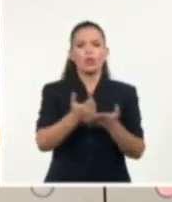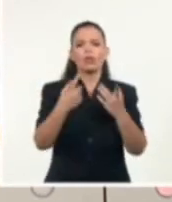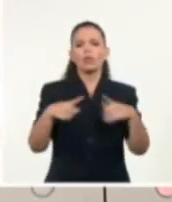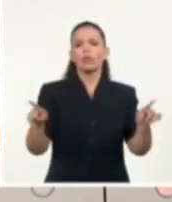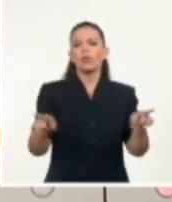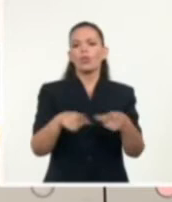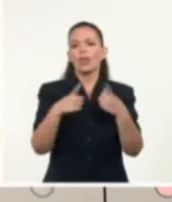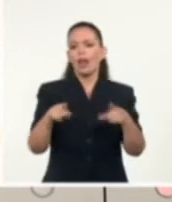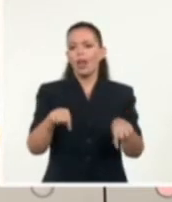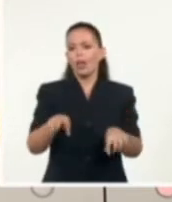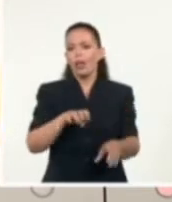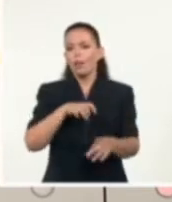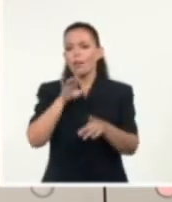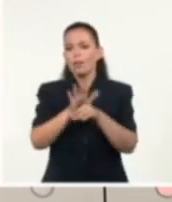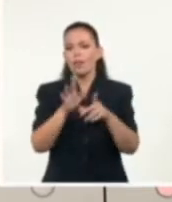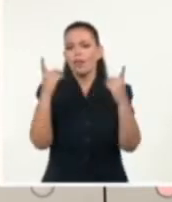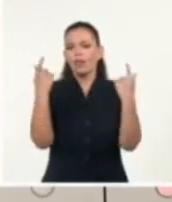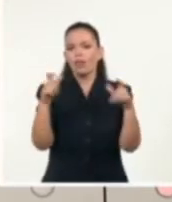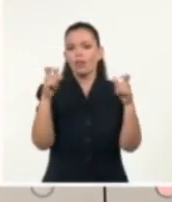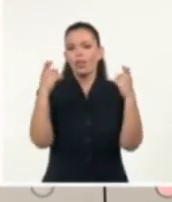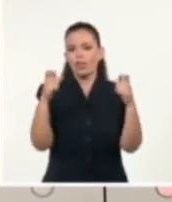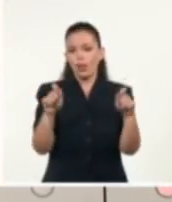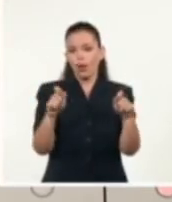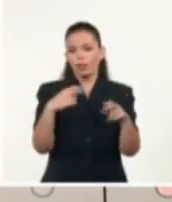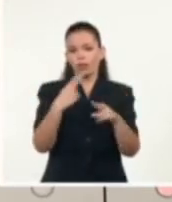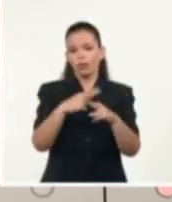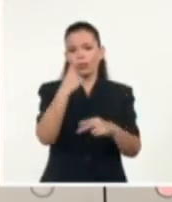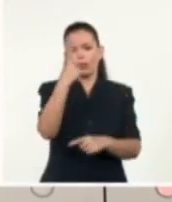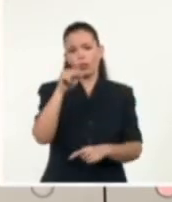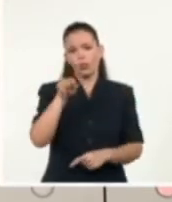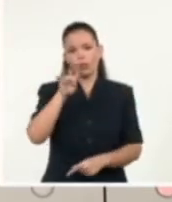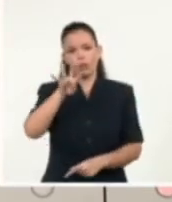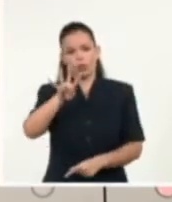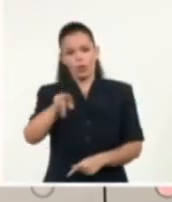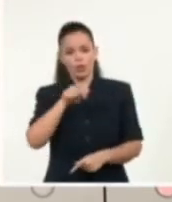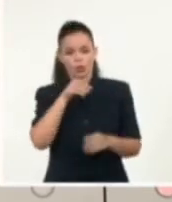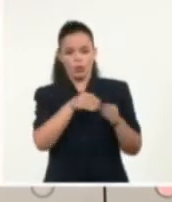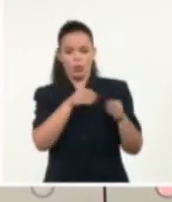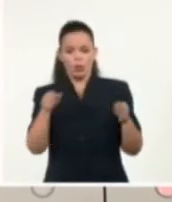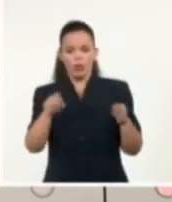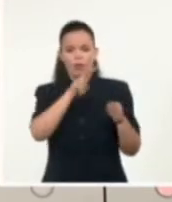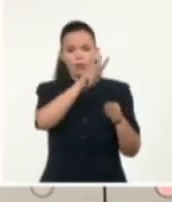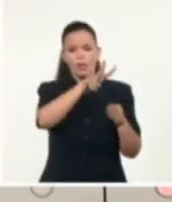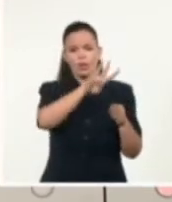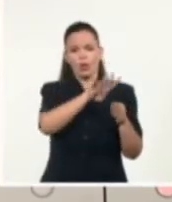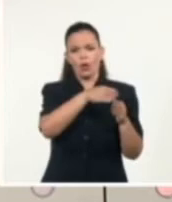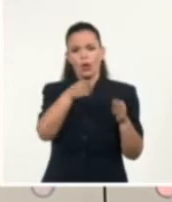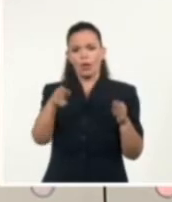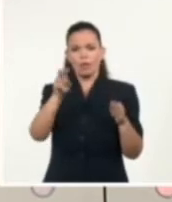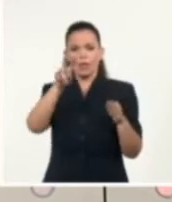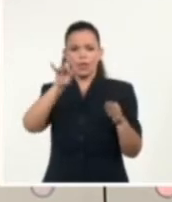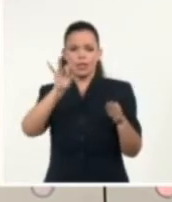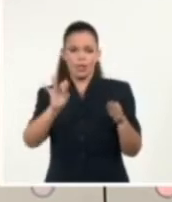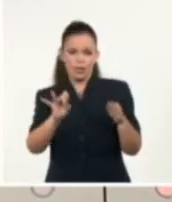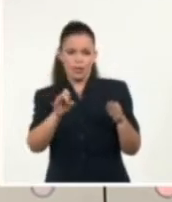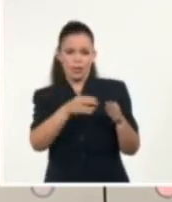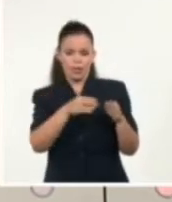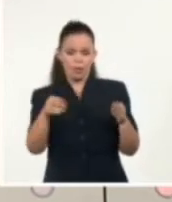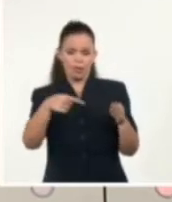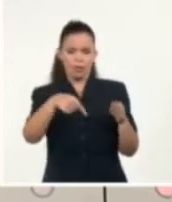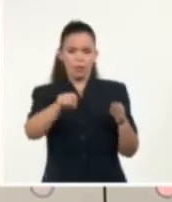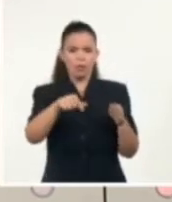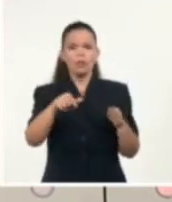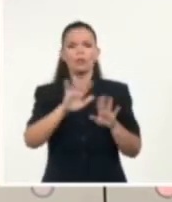Santiago Creativo 1.0. El encuentro se desarrollará del 24 al 27 próximos y confirmaron su participación países